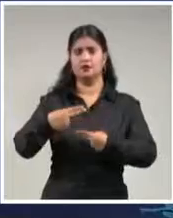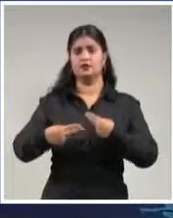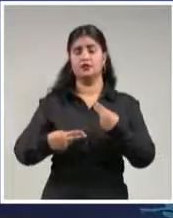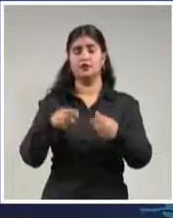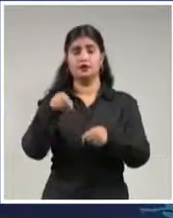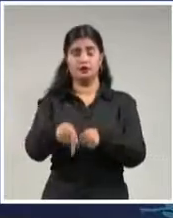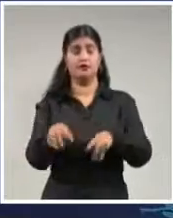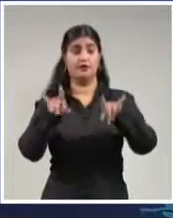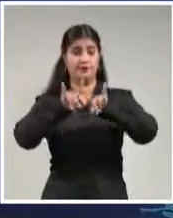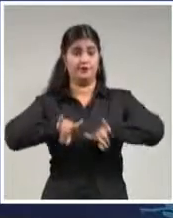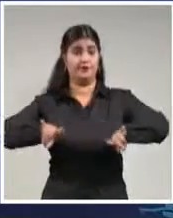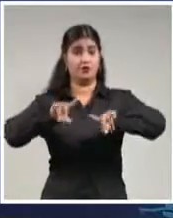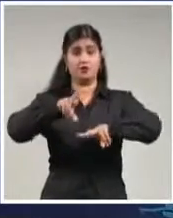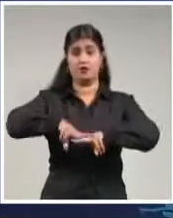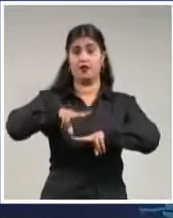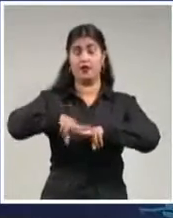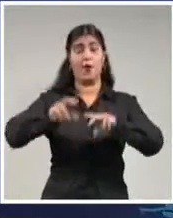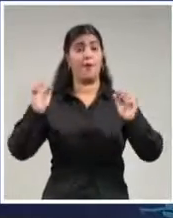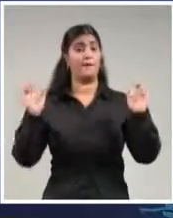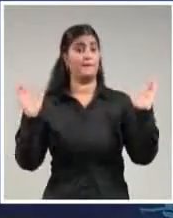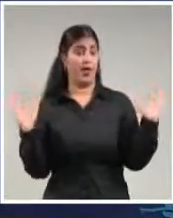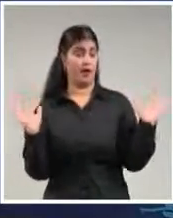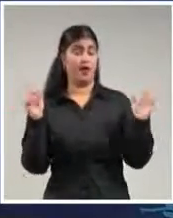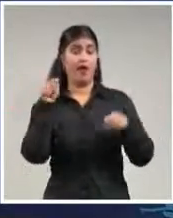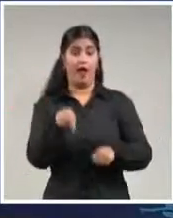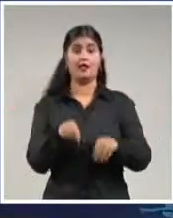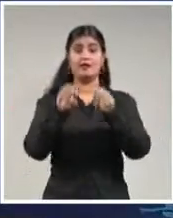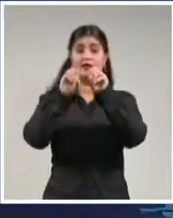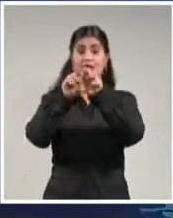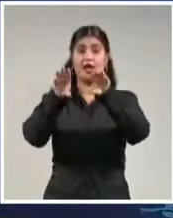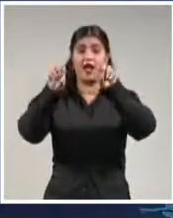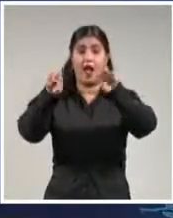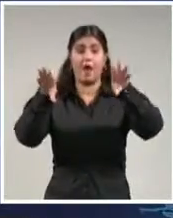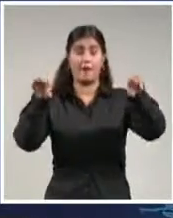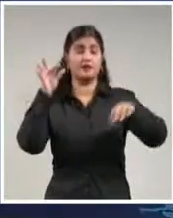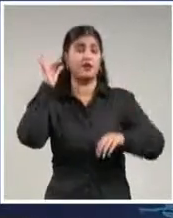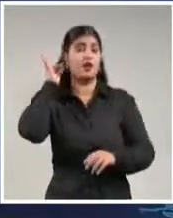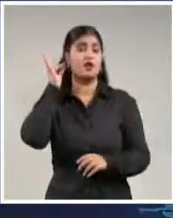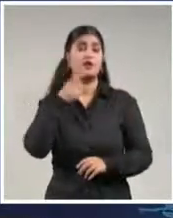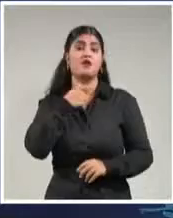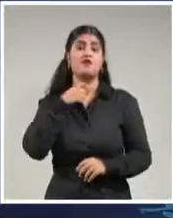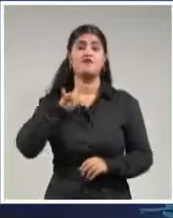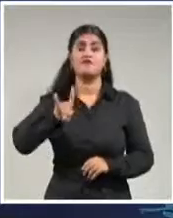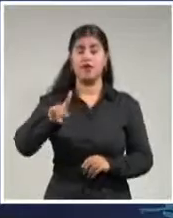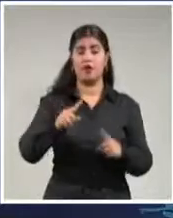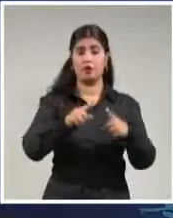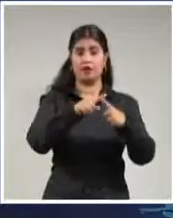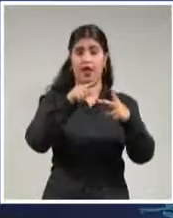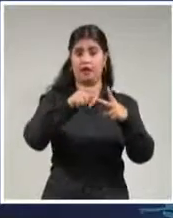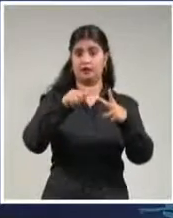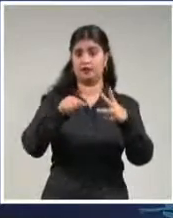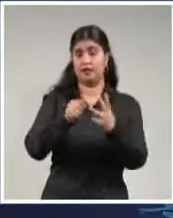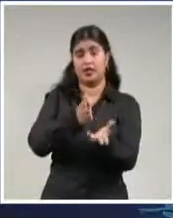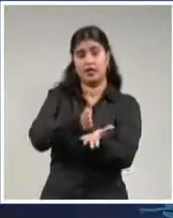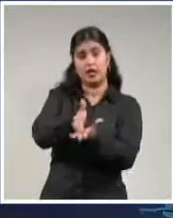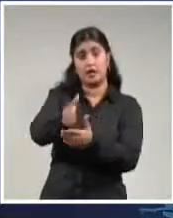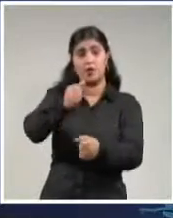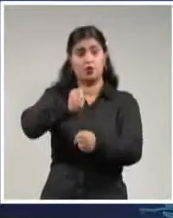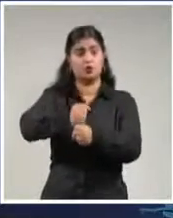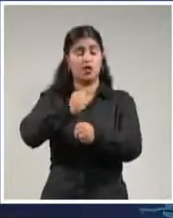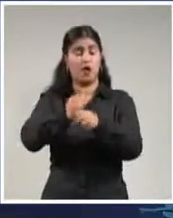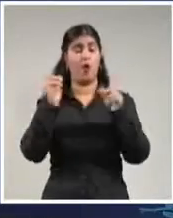la Universidad de La Habana, donde se lanzará la campaña por el centenario de la FEU con tres ejes fundamentales, el trabajo político,